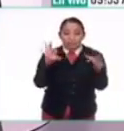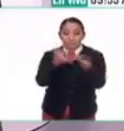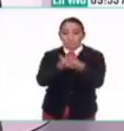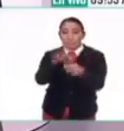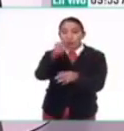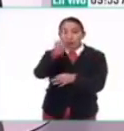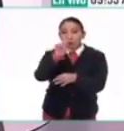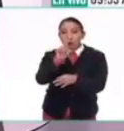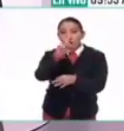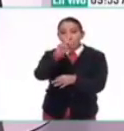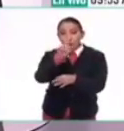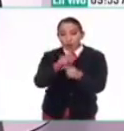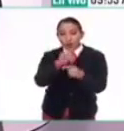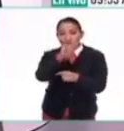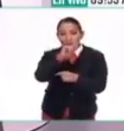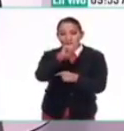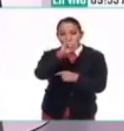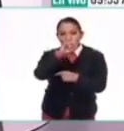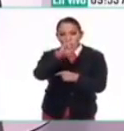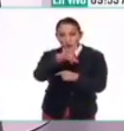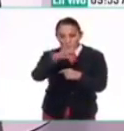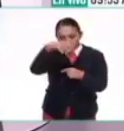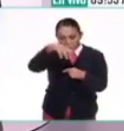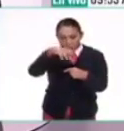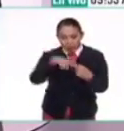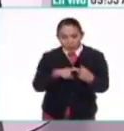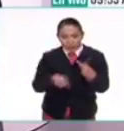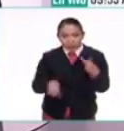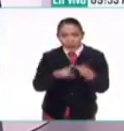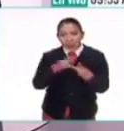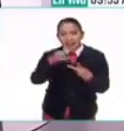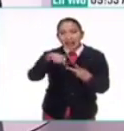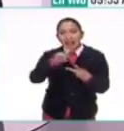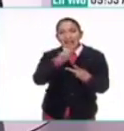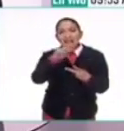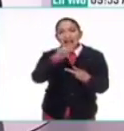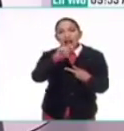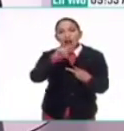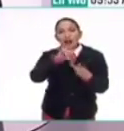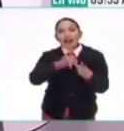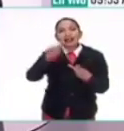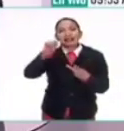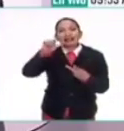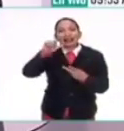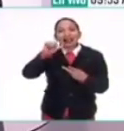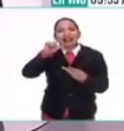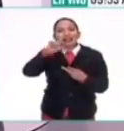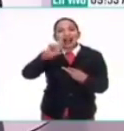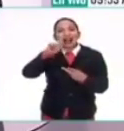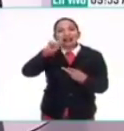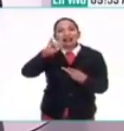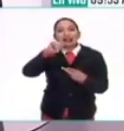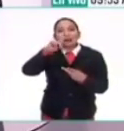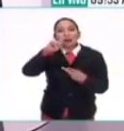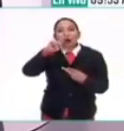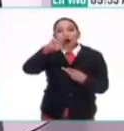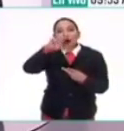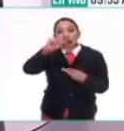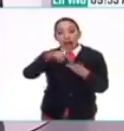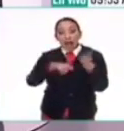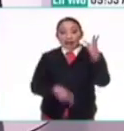Popocatépetl. Tlalo, como dios de la lluvia, Quetzalcóatl y Tezcatlipoca. Son por lo menos tres